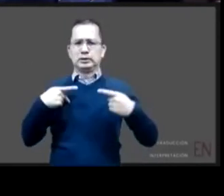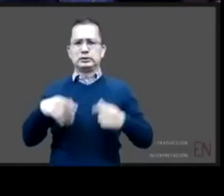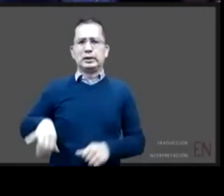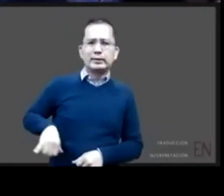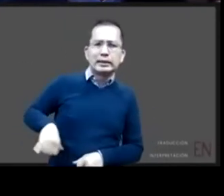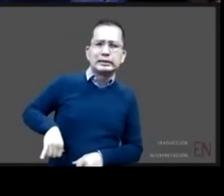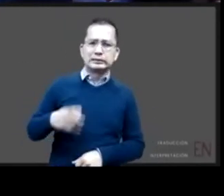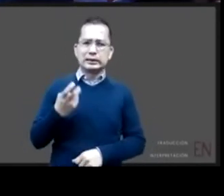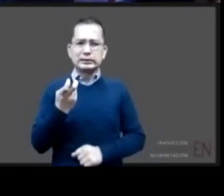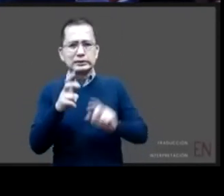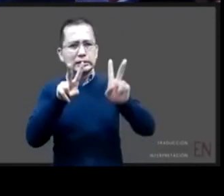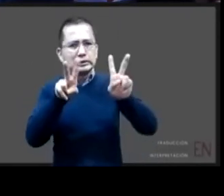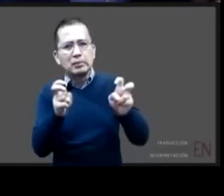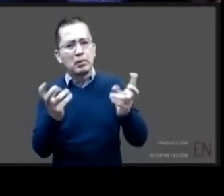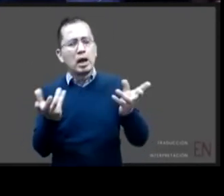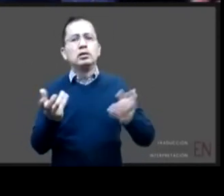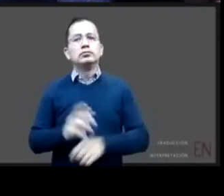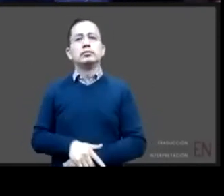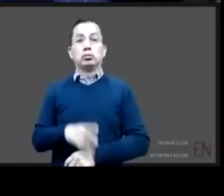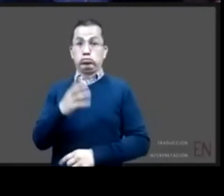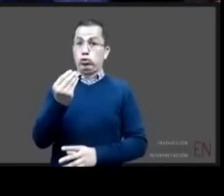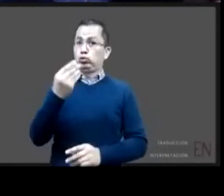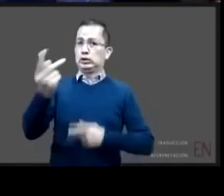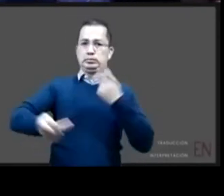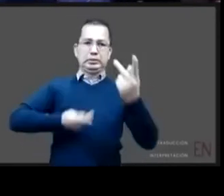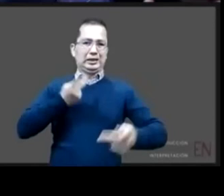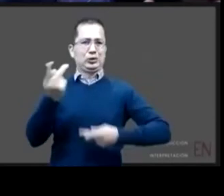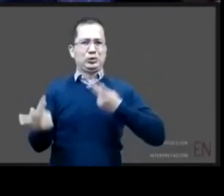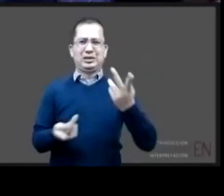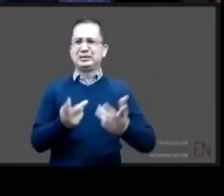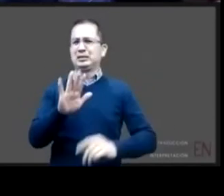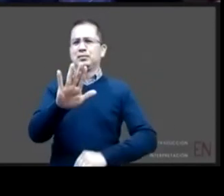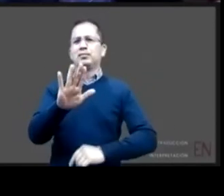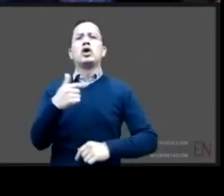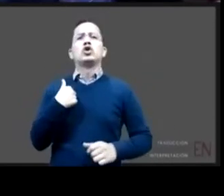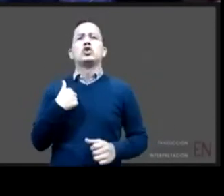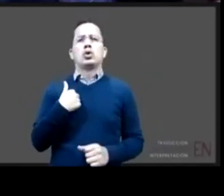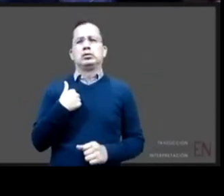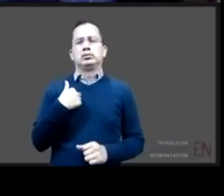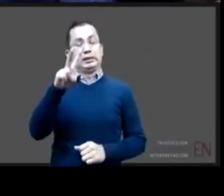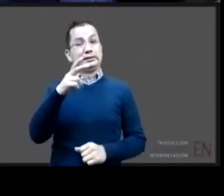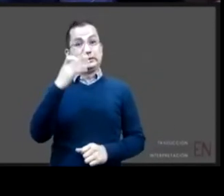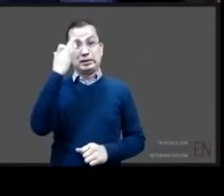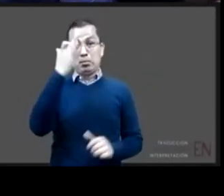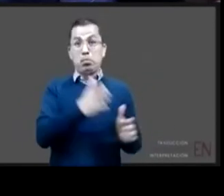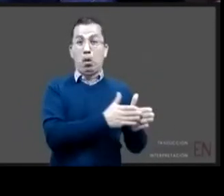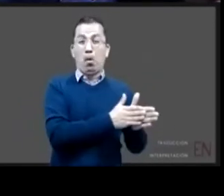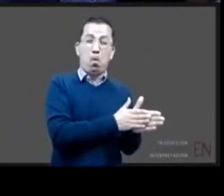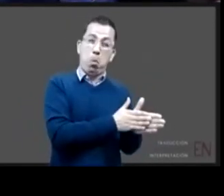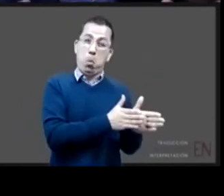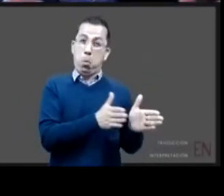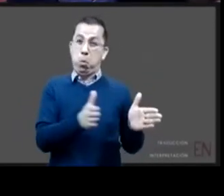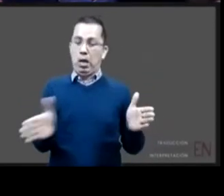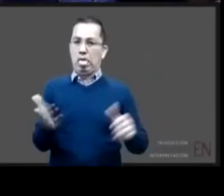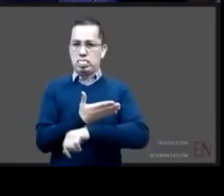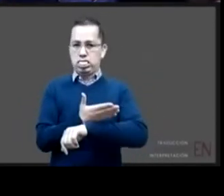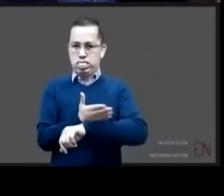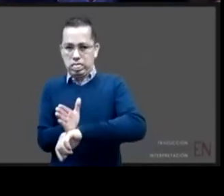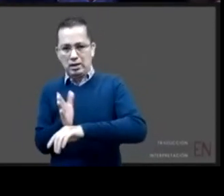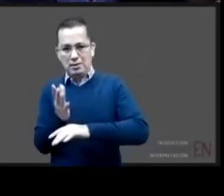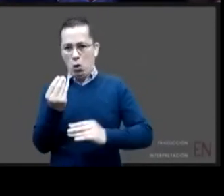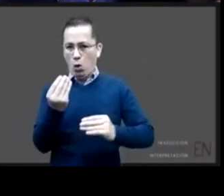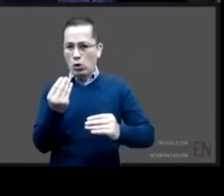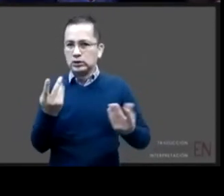muchas preguntas les voy a dar nos extendimos mucho en la primera ronda tenemos